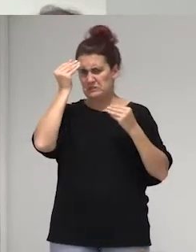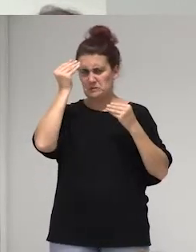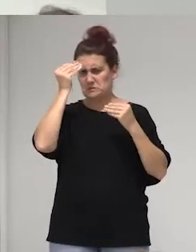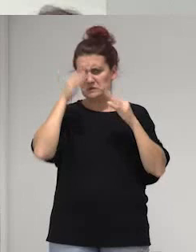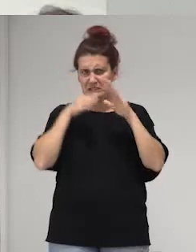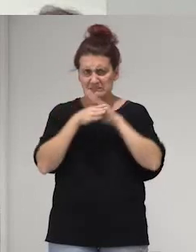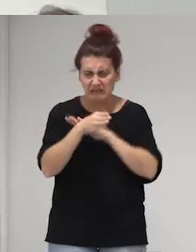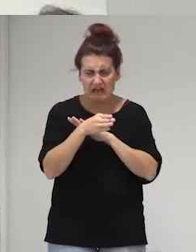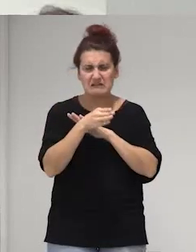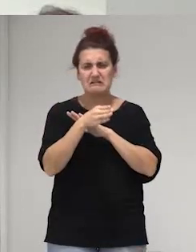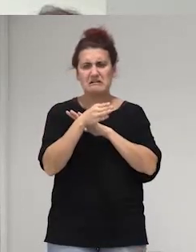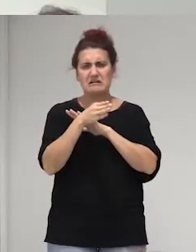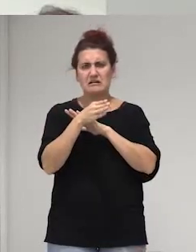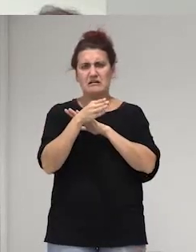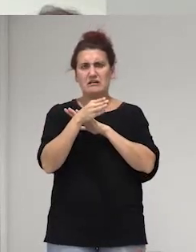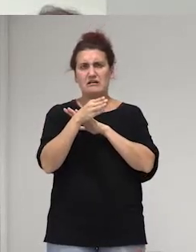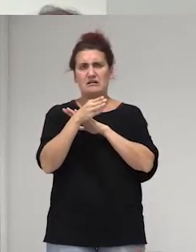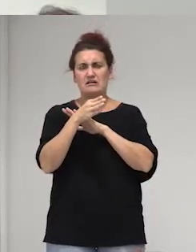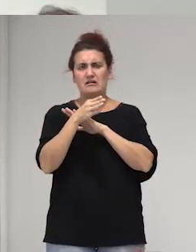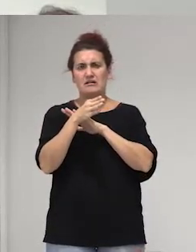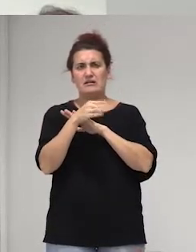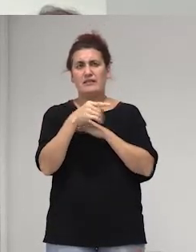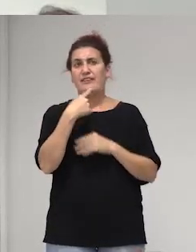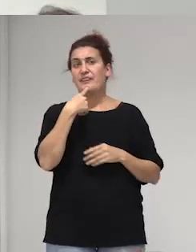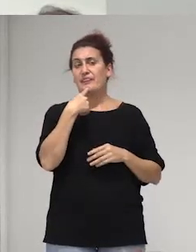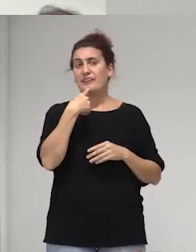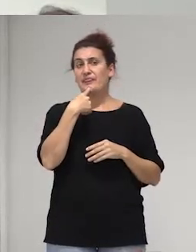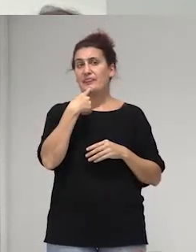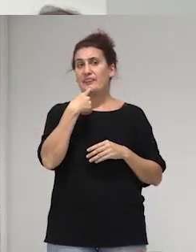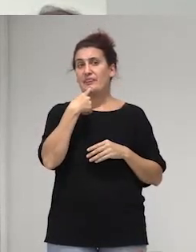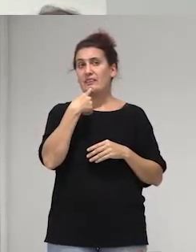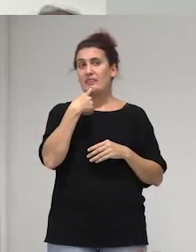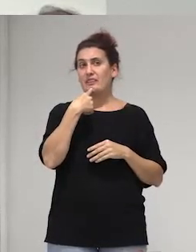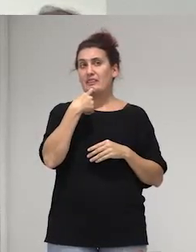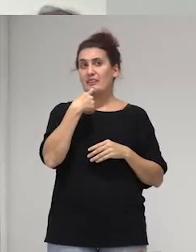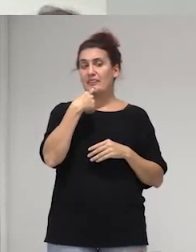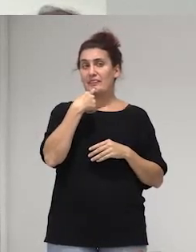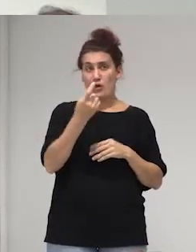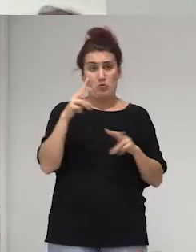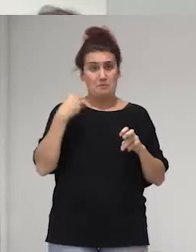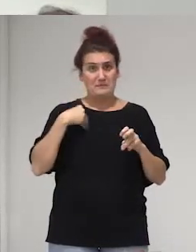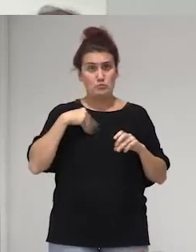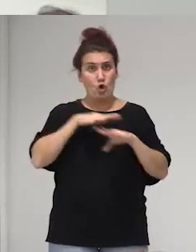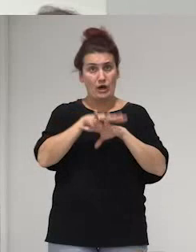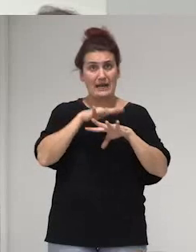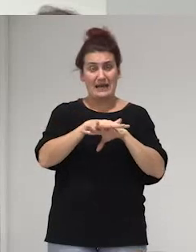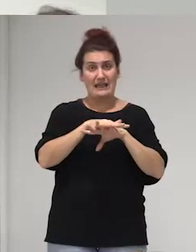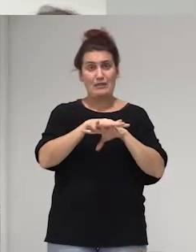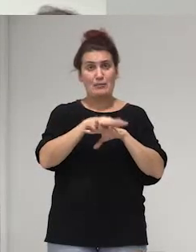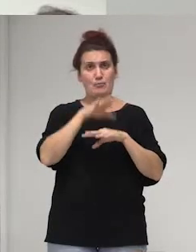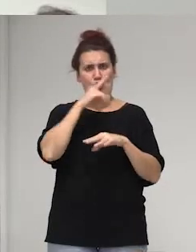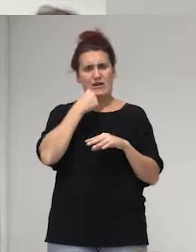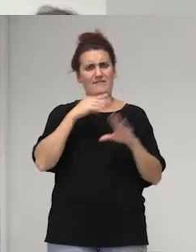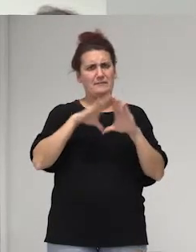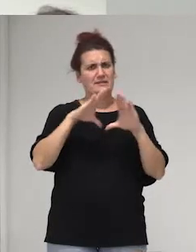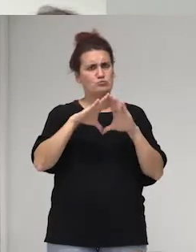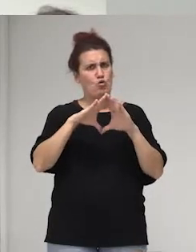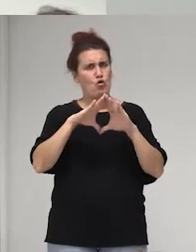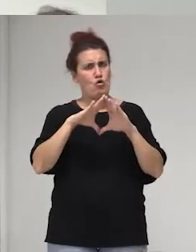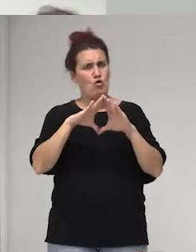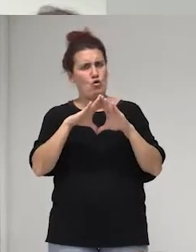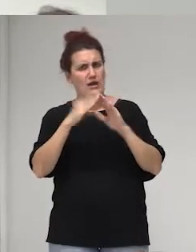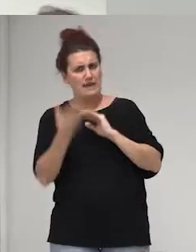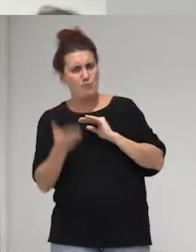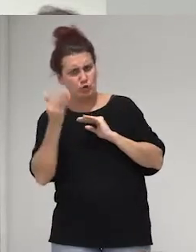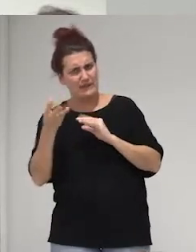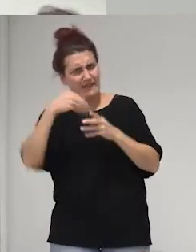bueno y era así como porque y digo a las tres locas de la red porque ni a la Marcela le pasa el feminismo si es que es coordinadora de la